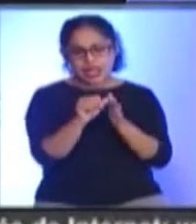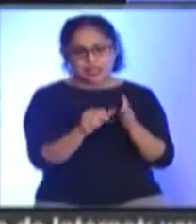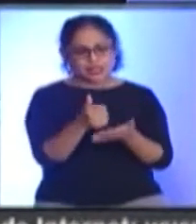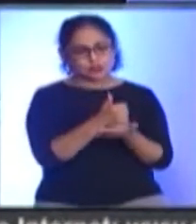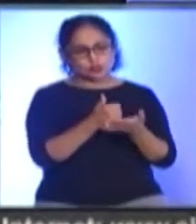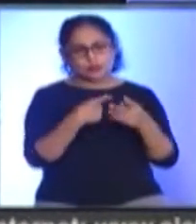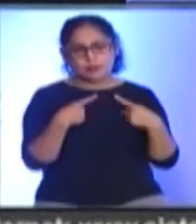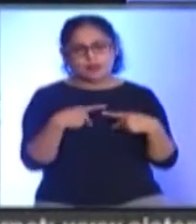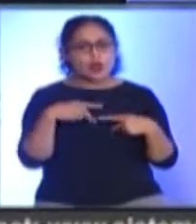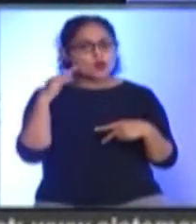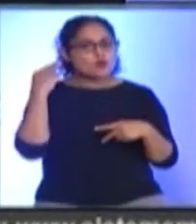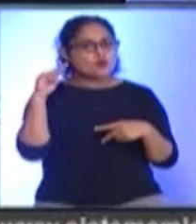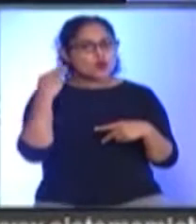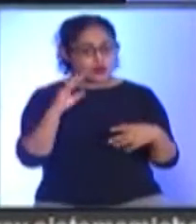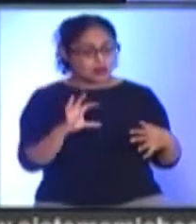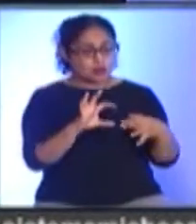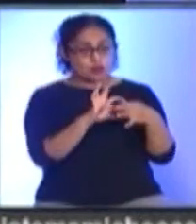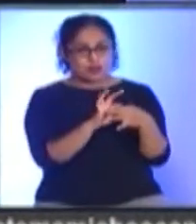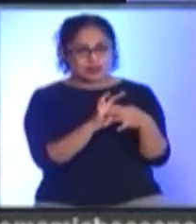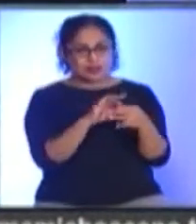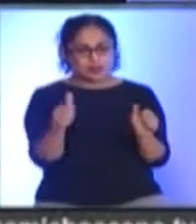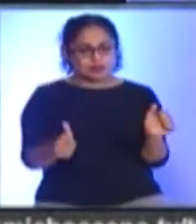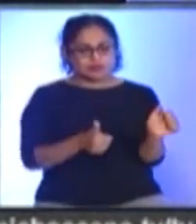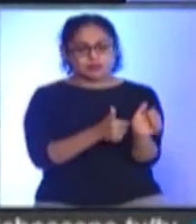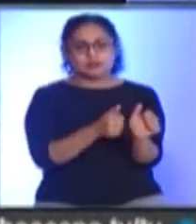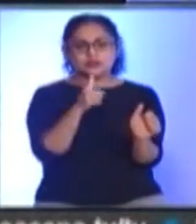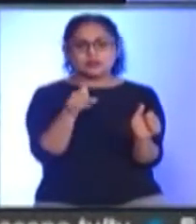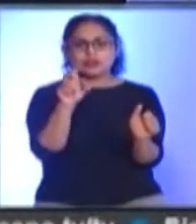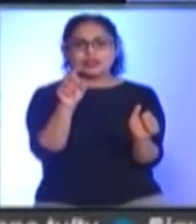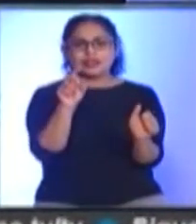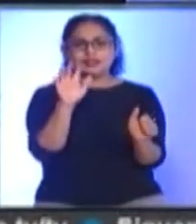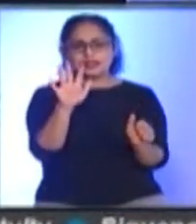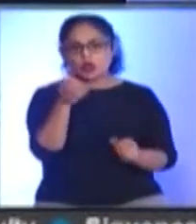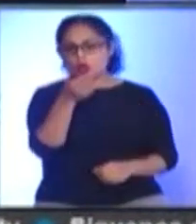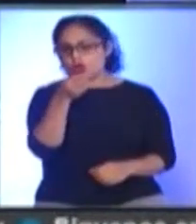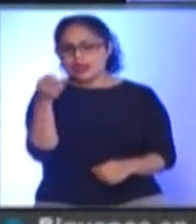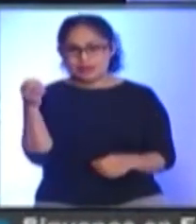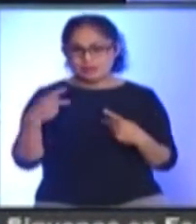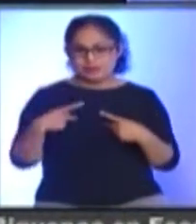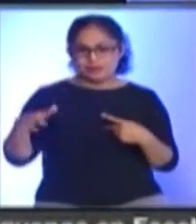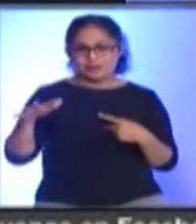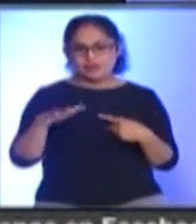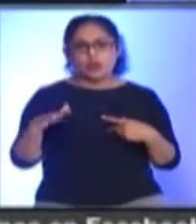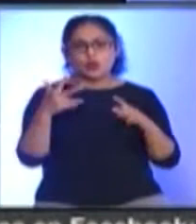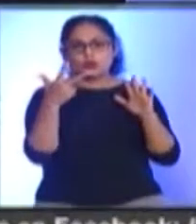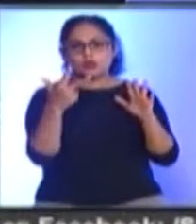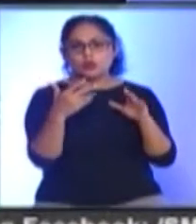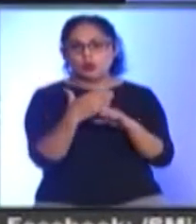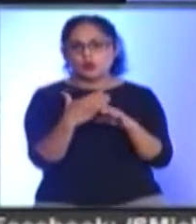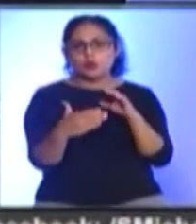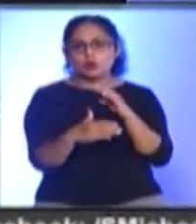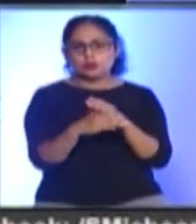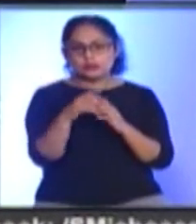Morilia unida Respaldada Por 135 organismos De la sociedad civil Y que consta De ocho ejes No a